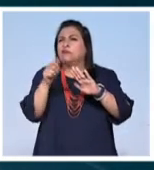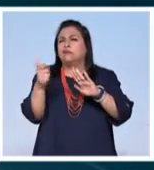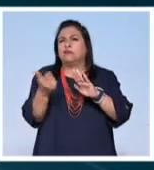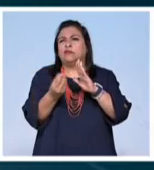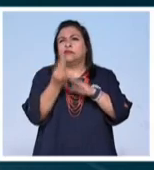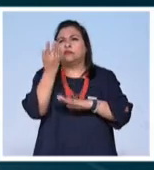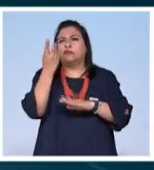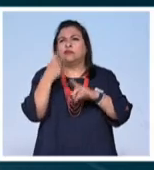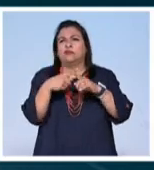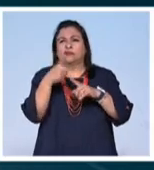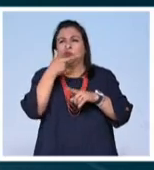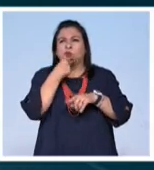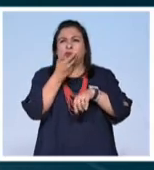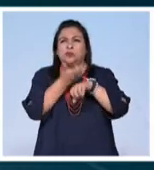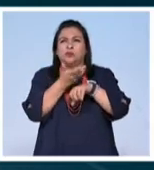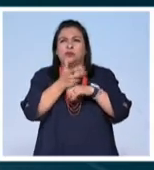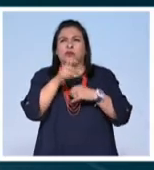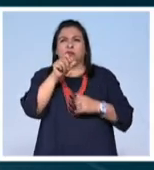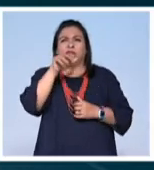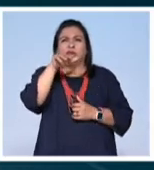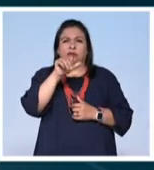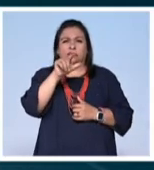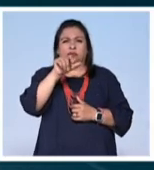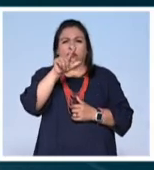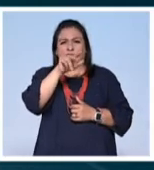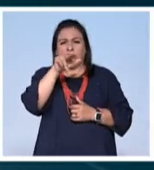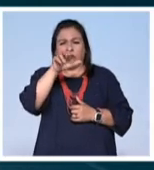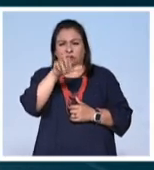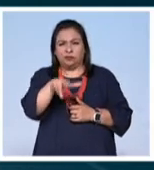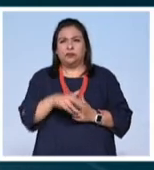reciente del artista estadounidense Alma Allen.